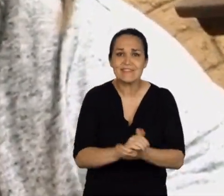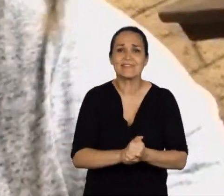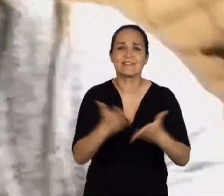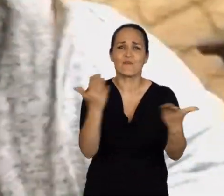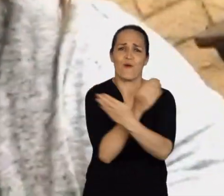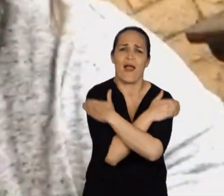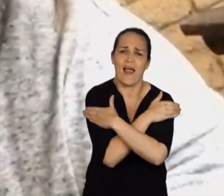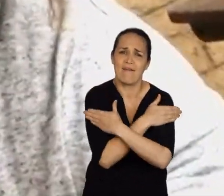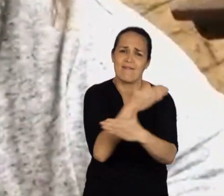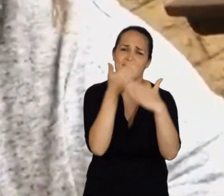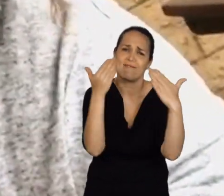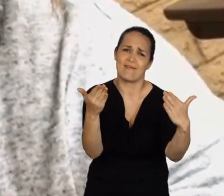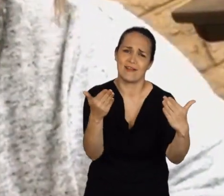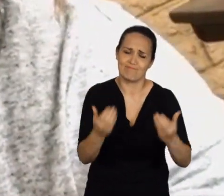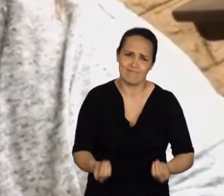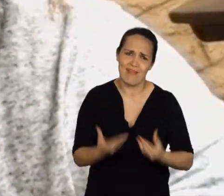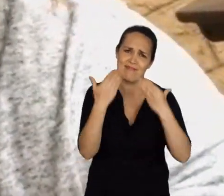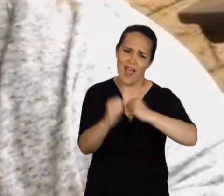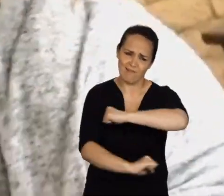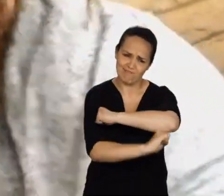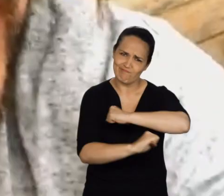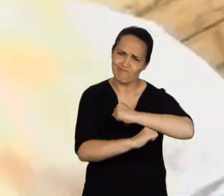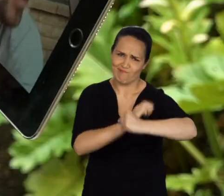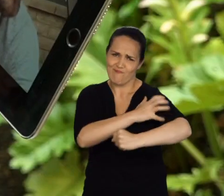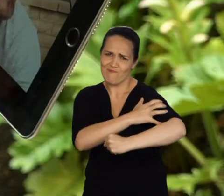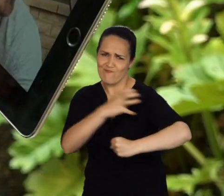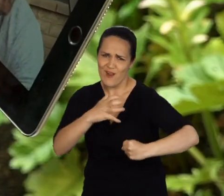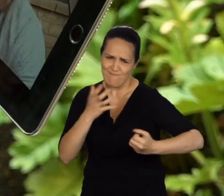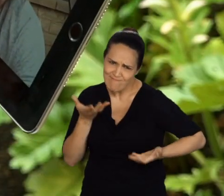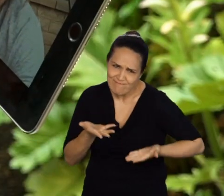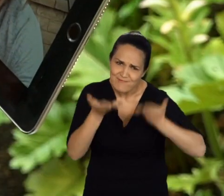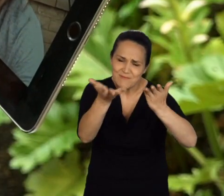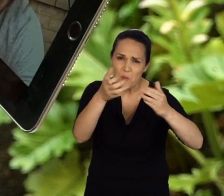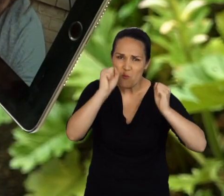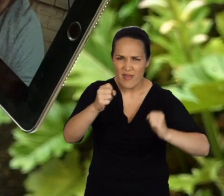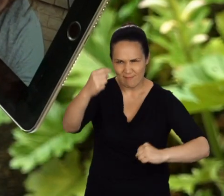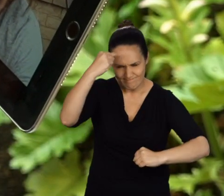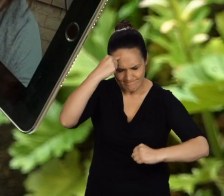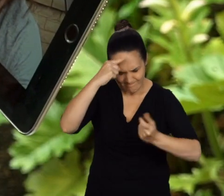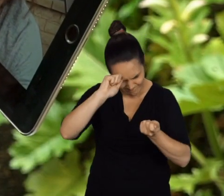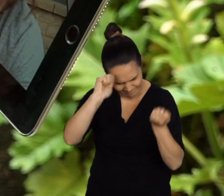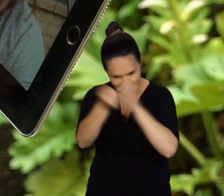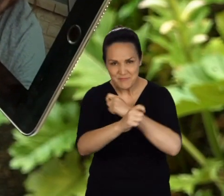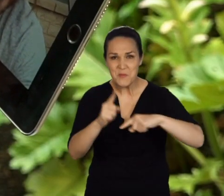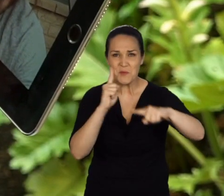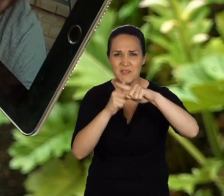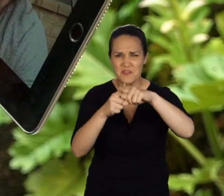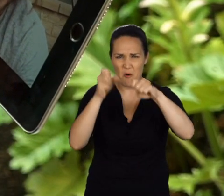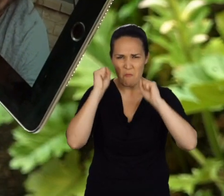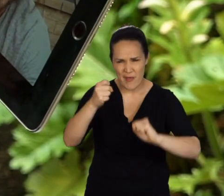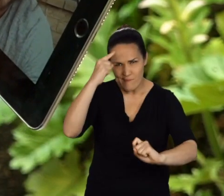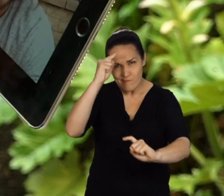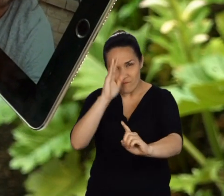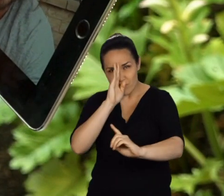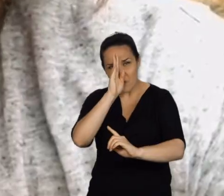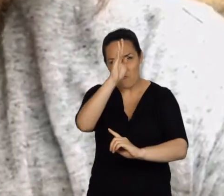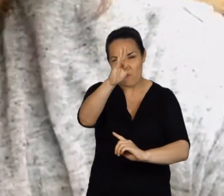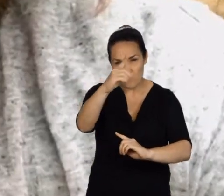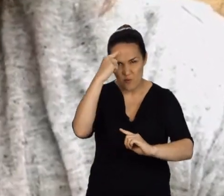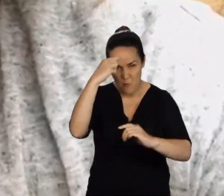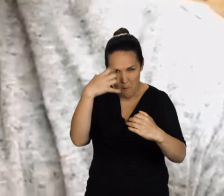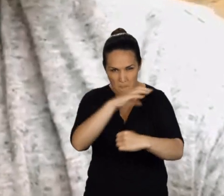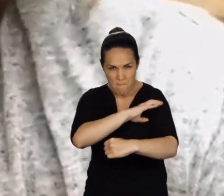un abrazo gigante, quiero enviarte muchísima, muchísima fortaleza. Sabes que la mente es poderosa, así que hay que pensar